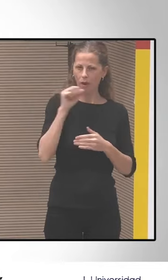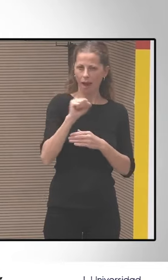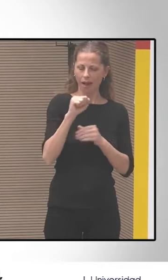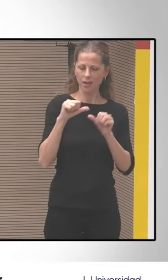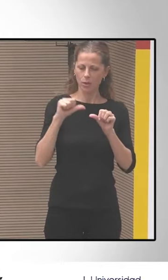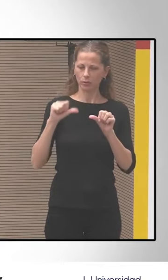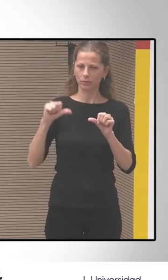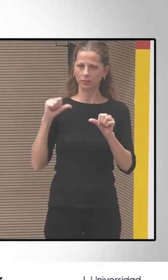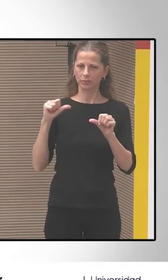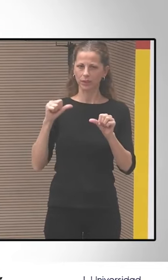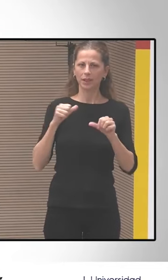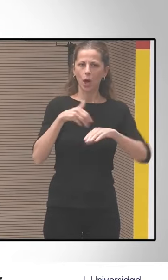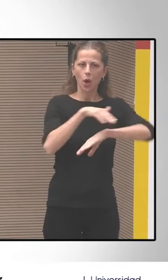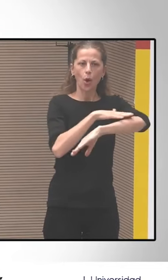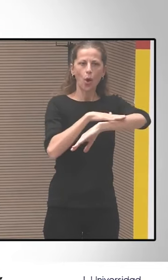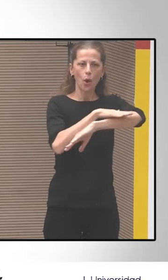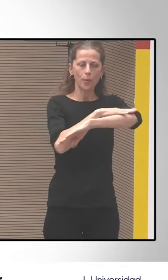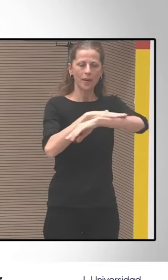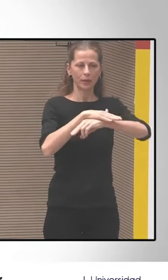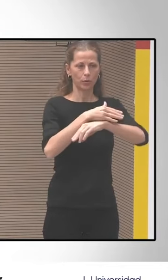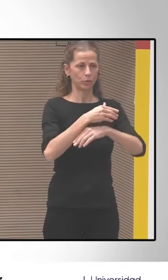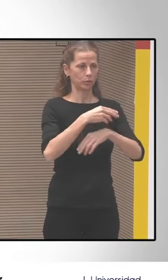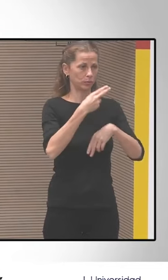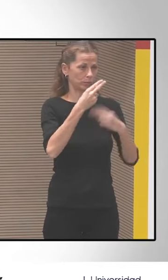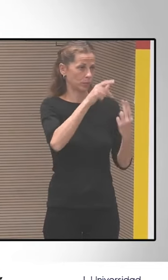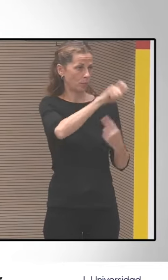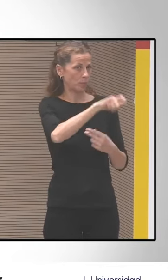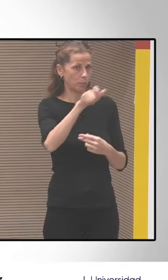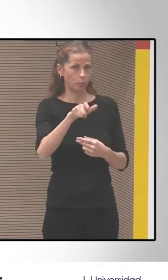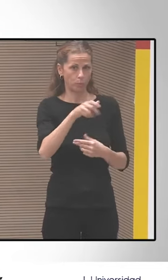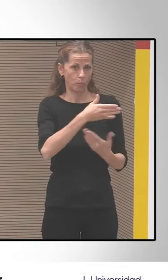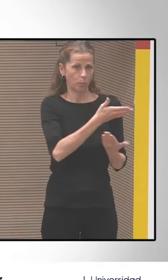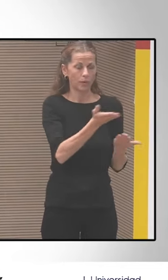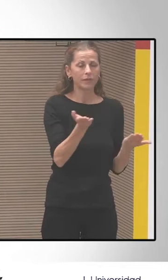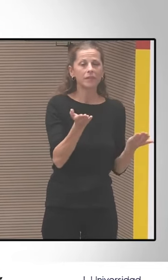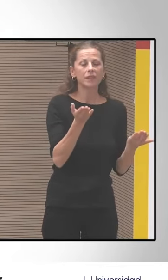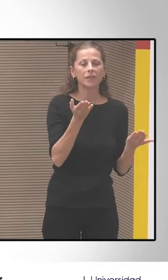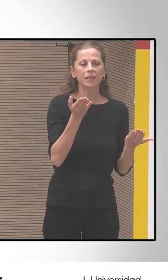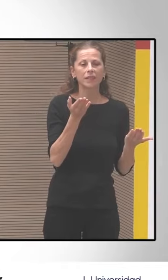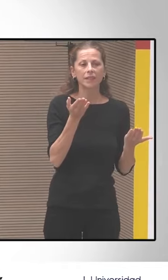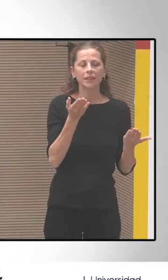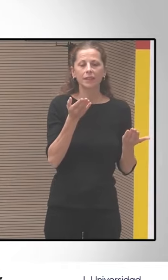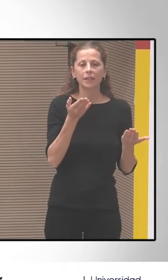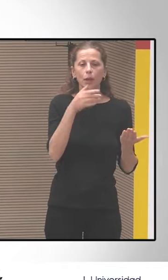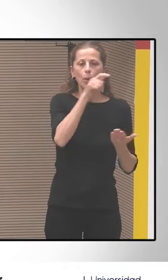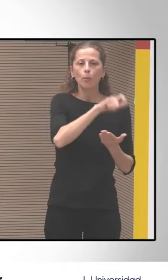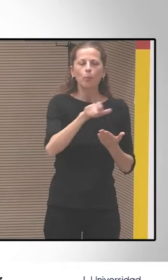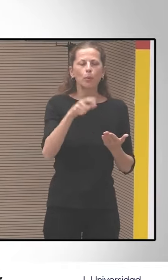los gobiernos populares en las instituciones han sido un poco más